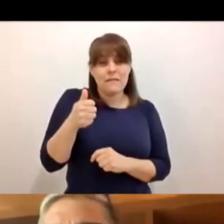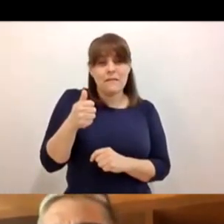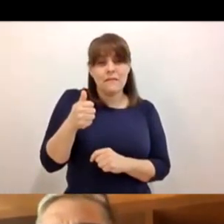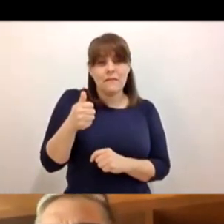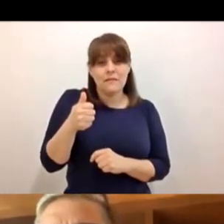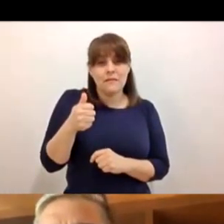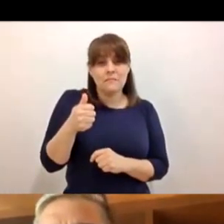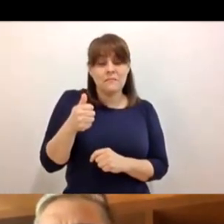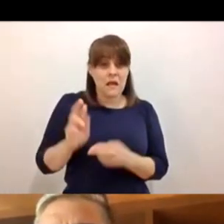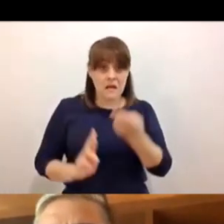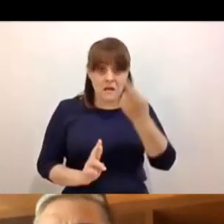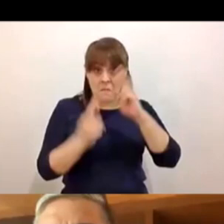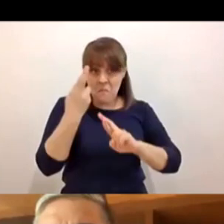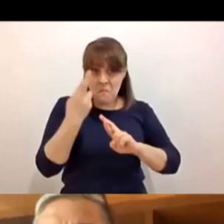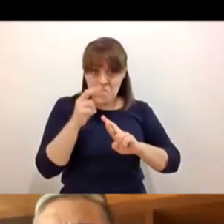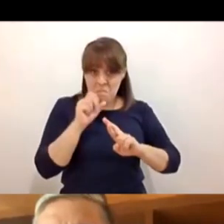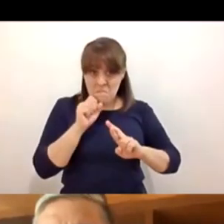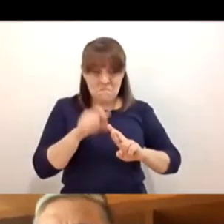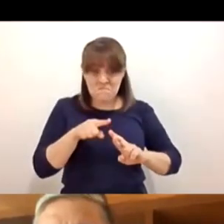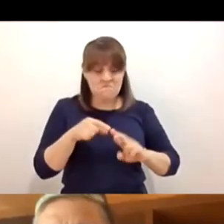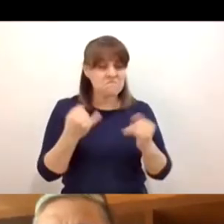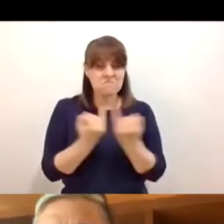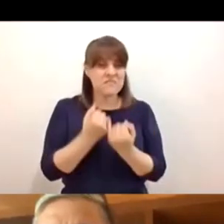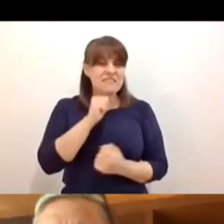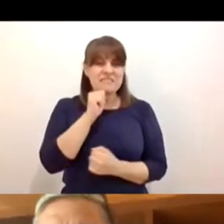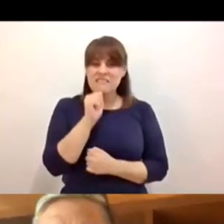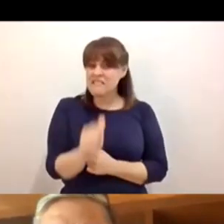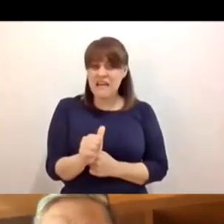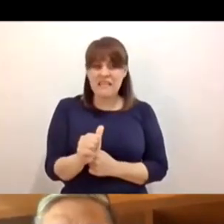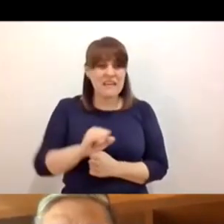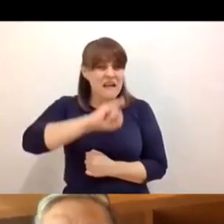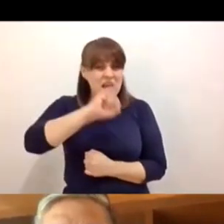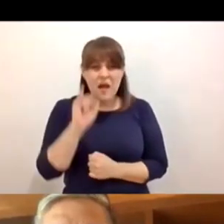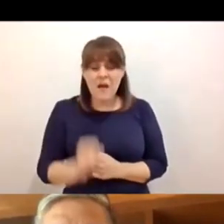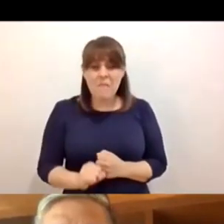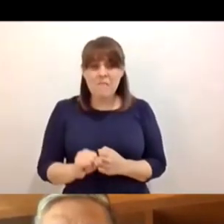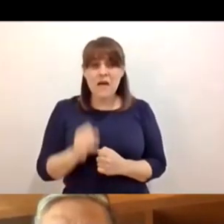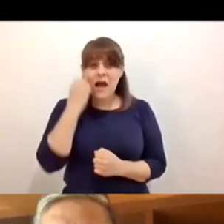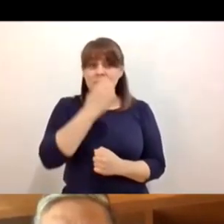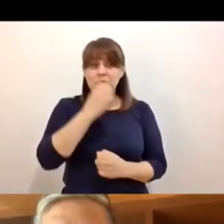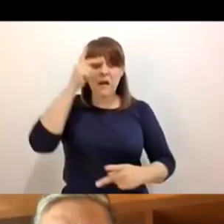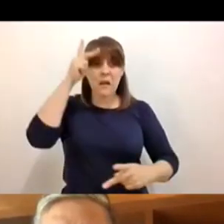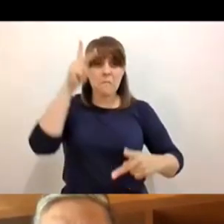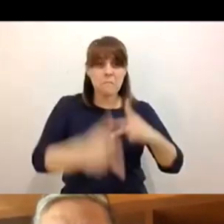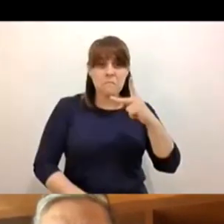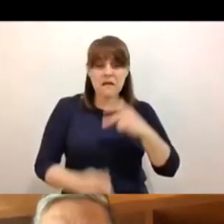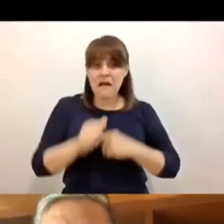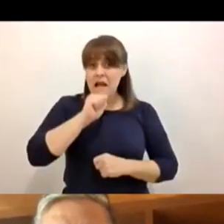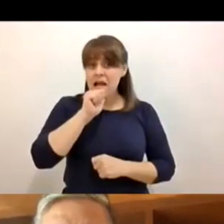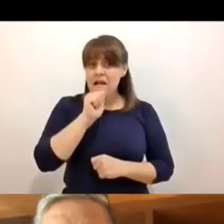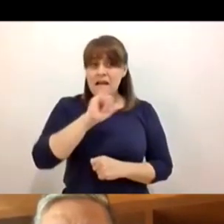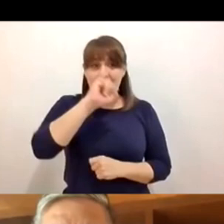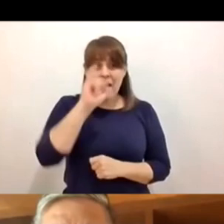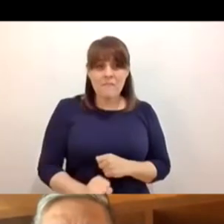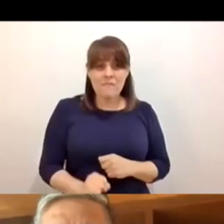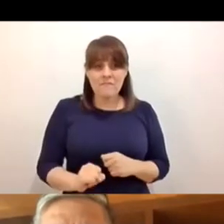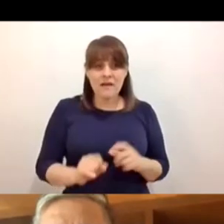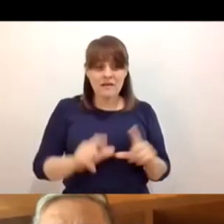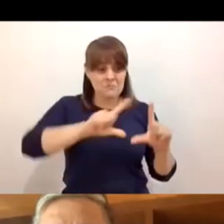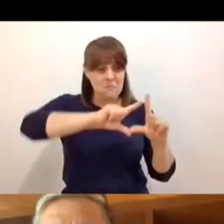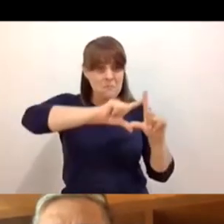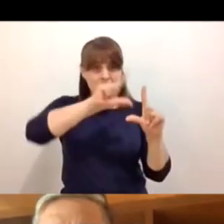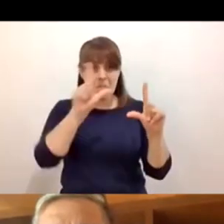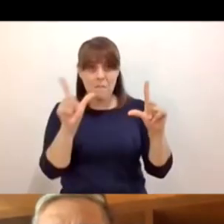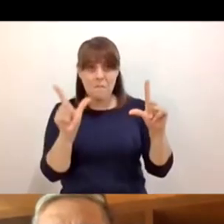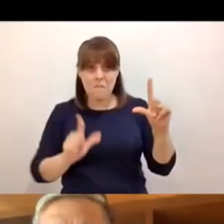Revolución Mexicana, se suspendieron las escuelas en todo el país. Las clases en las escuelas